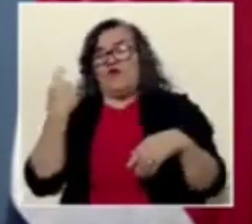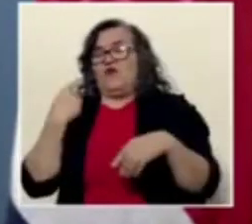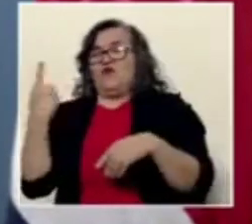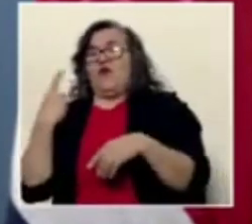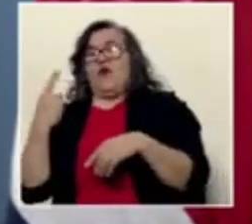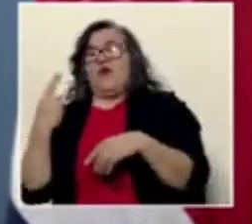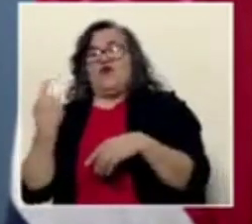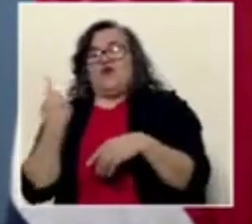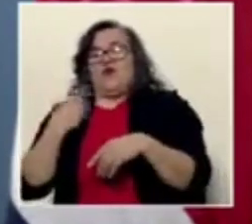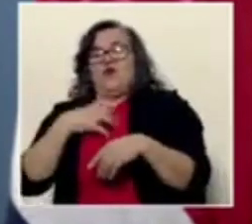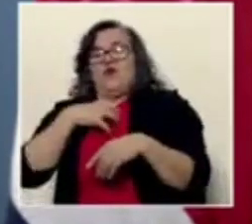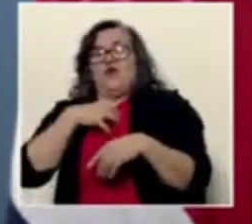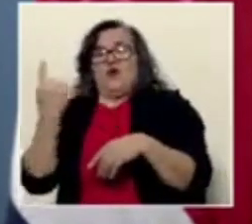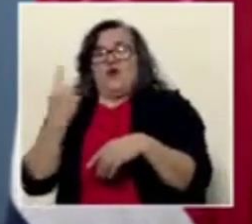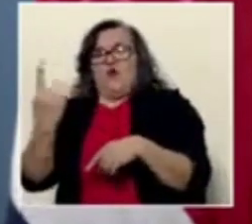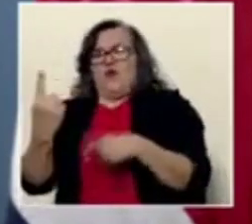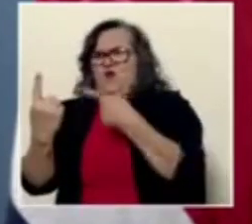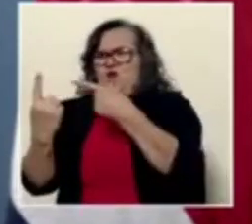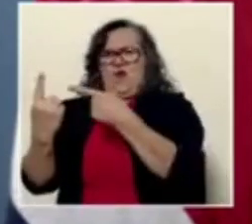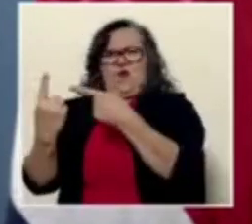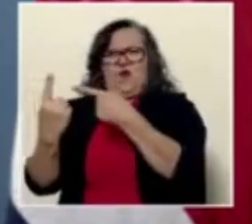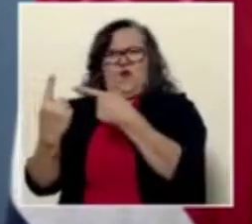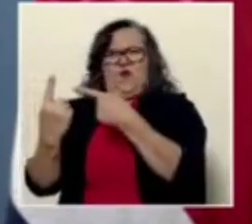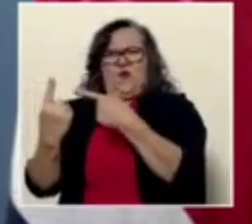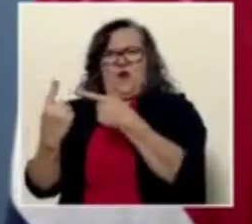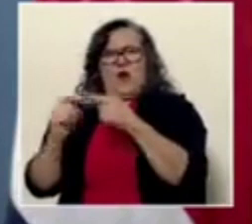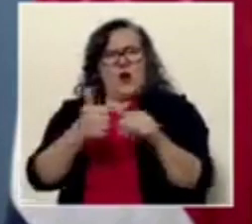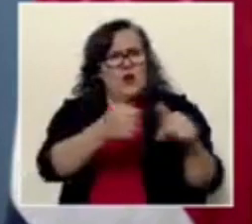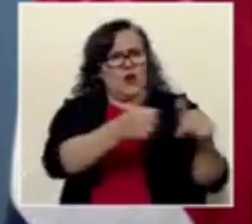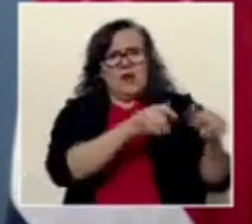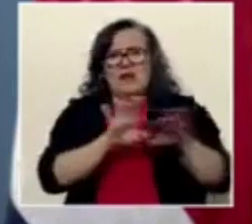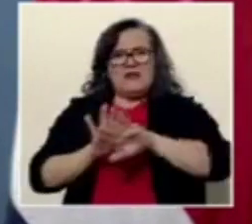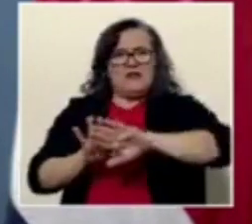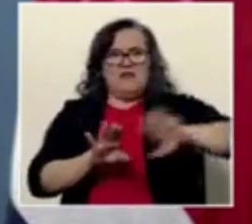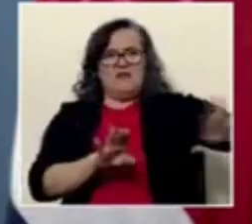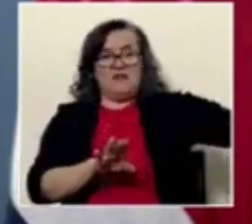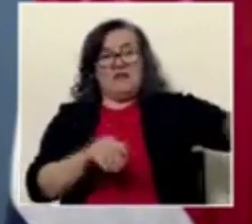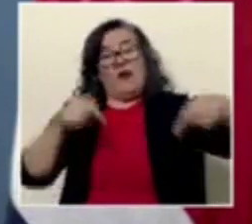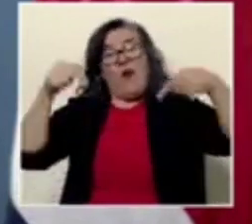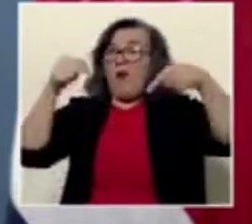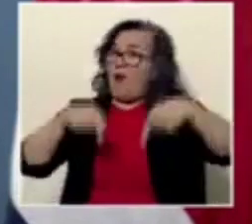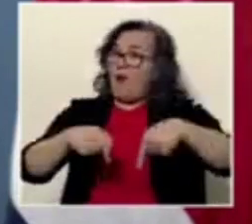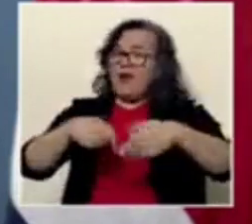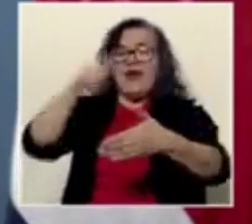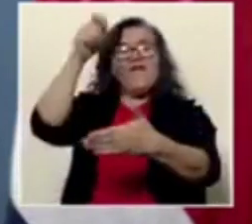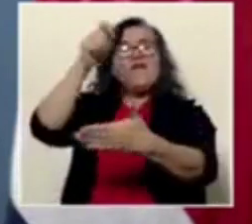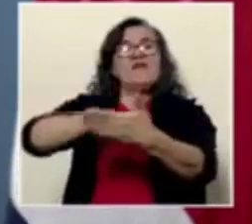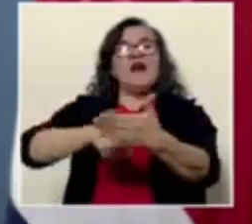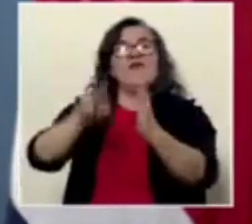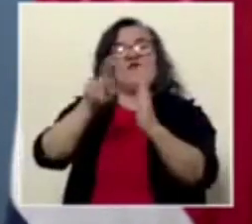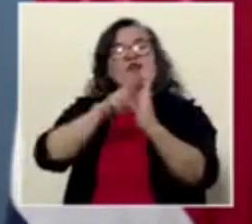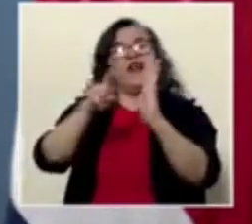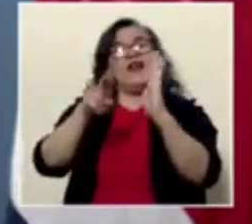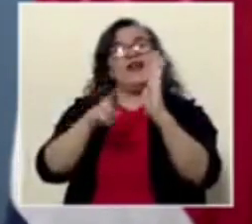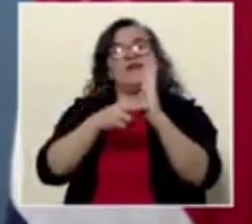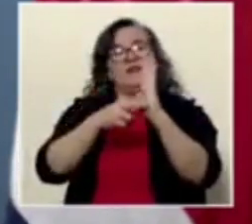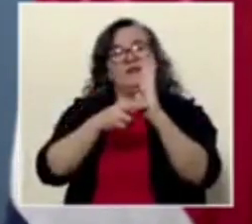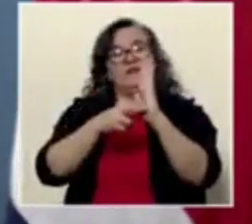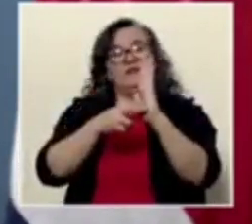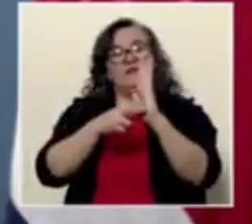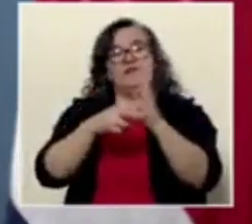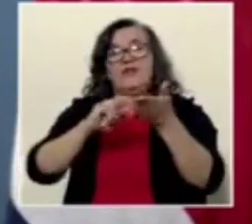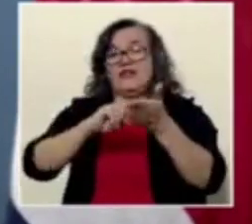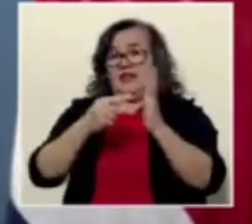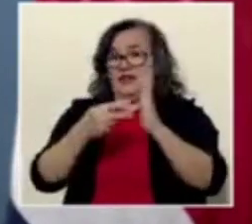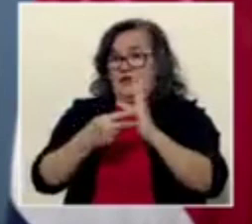Qué bonito, ah, para el que lo vende. Y hoy vamos a firmar un reglamento que hace que